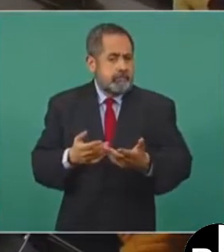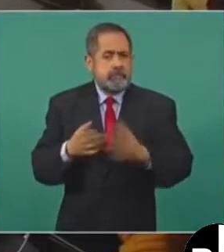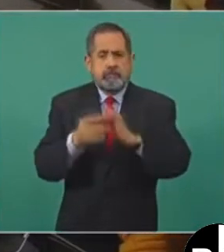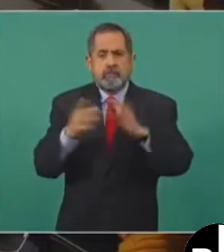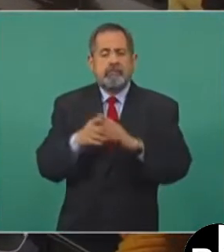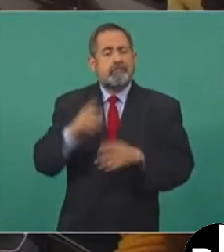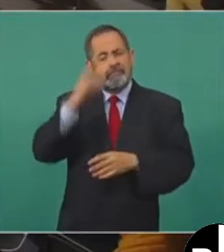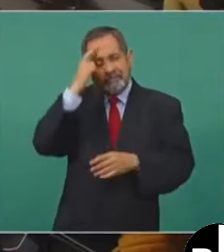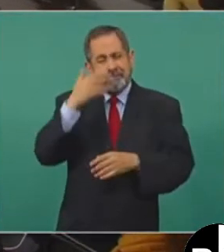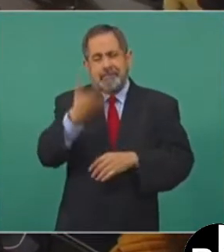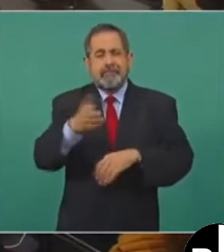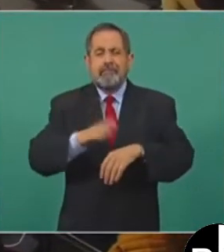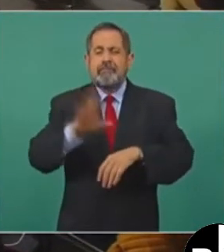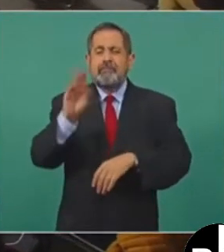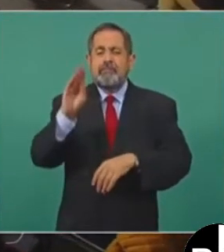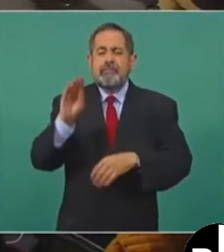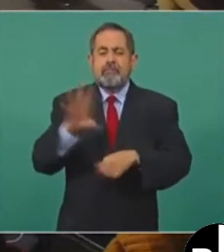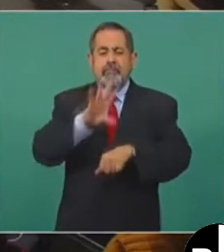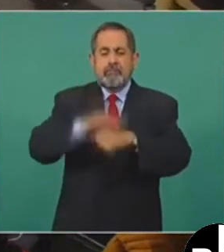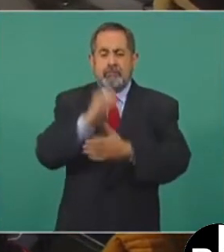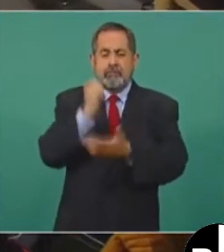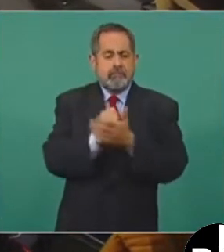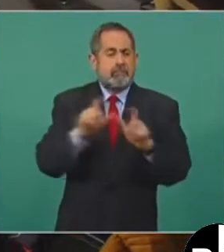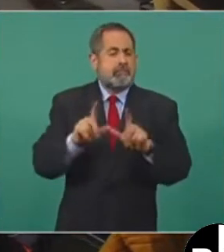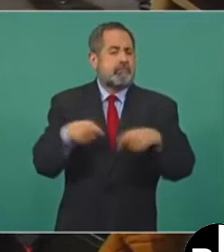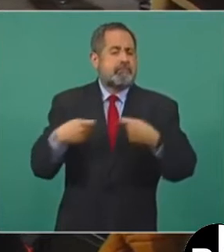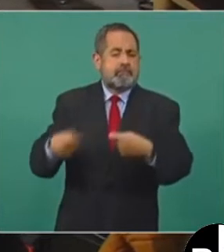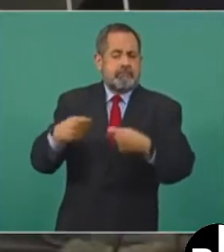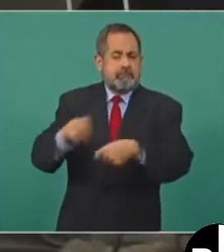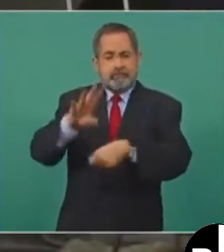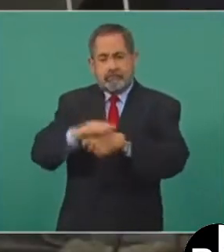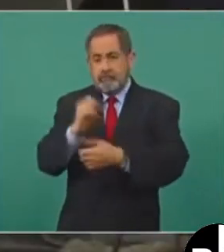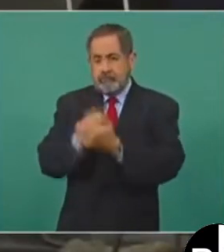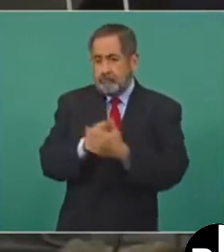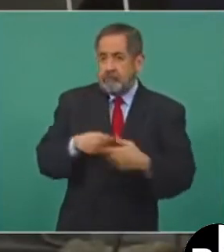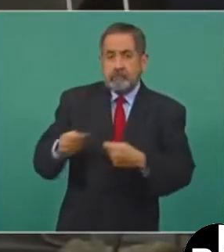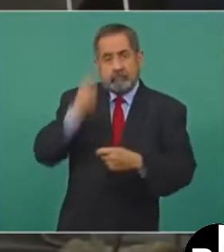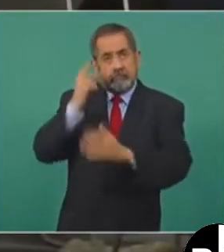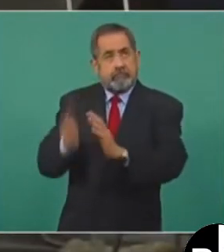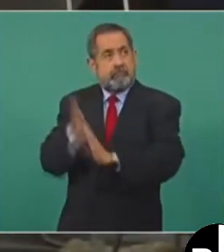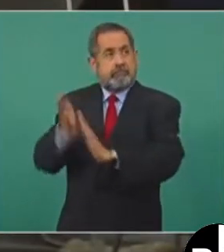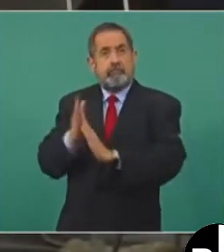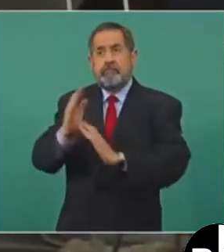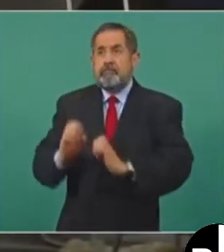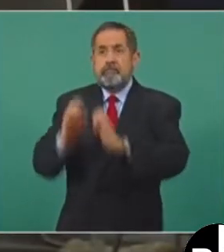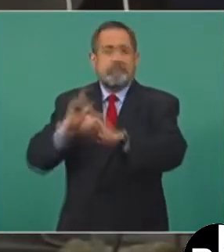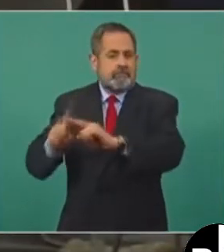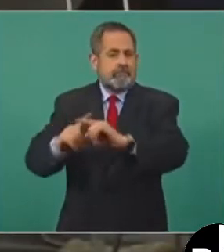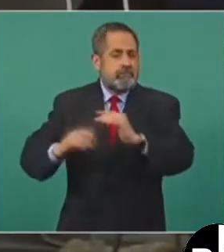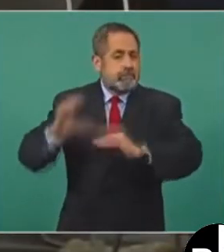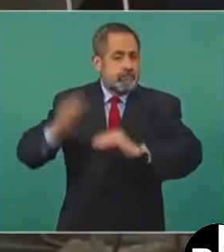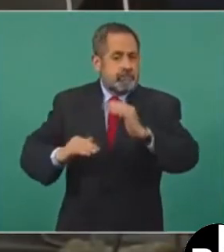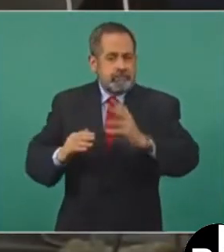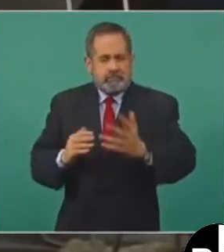90 licencias que se emitieron justamente para hacer este tipo de construcciones ahí en el estado. Y